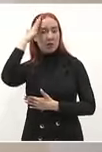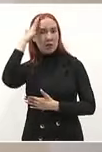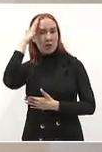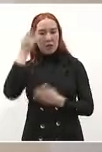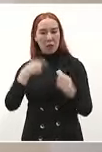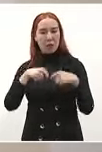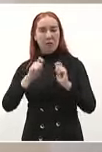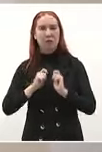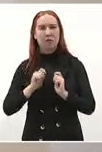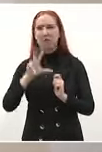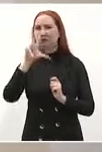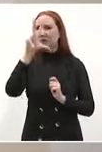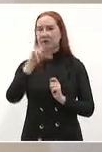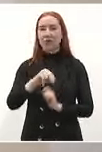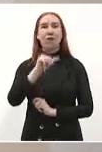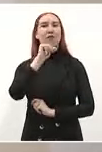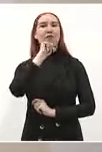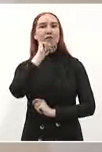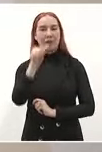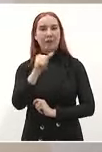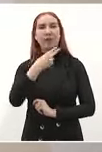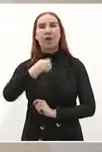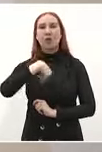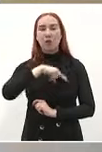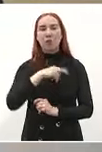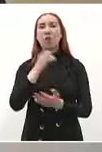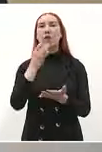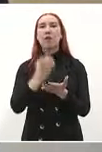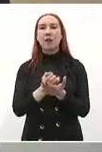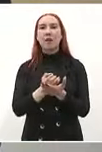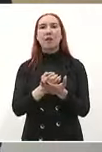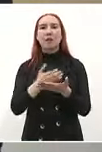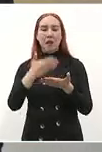administradores de los dineros del pueblo